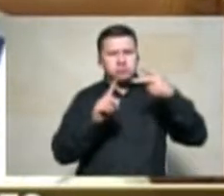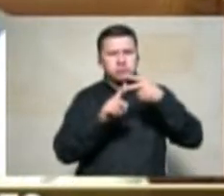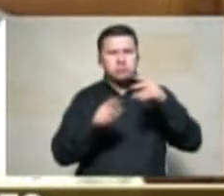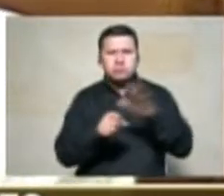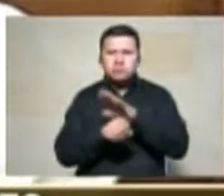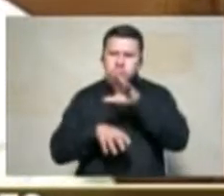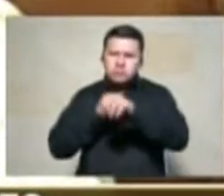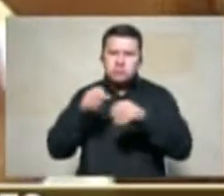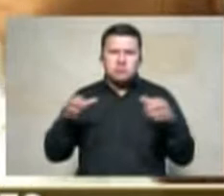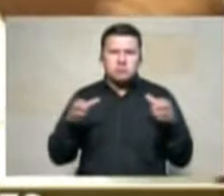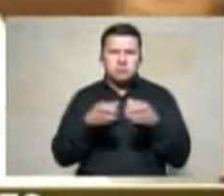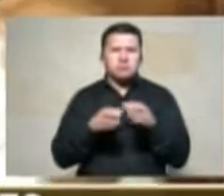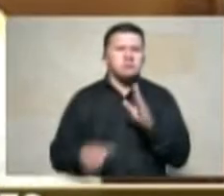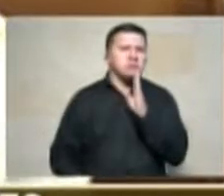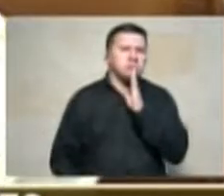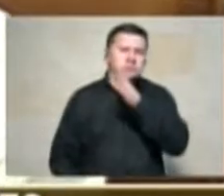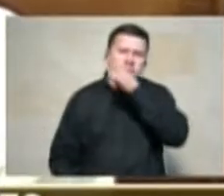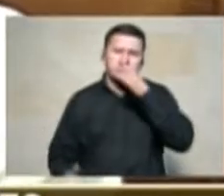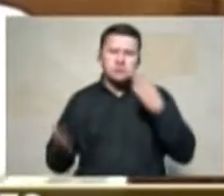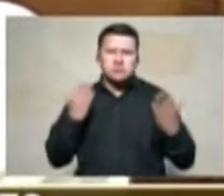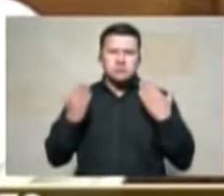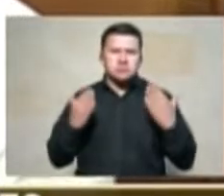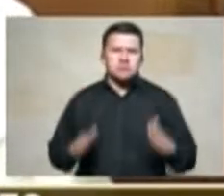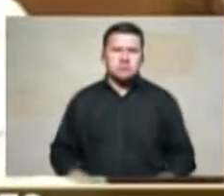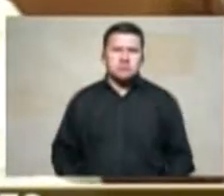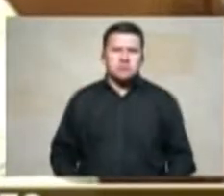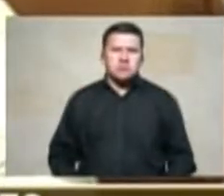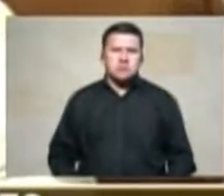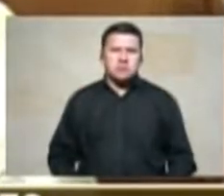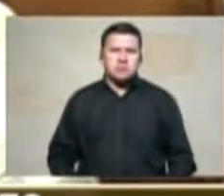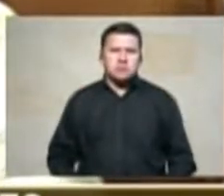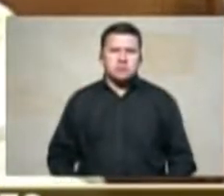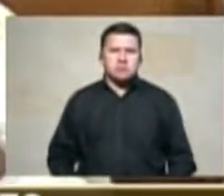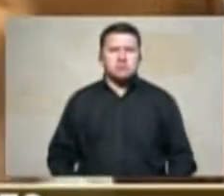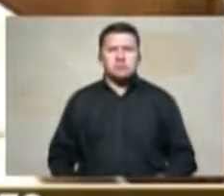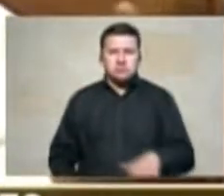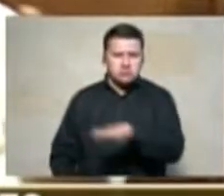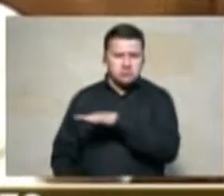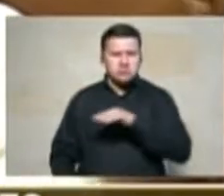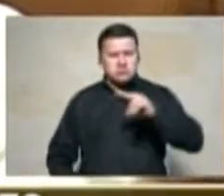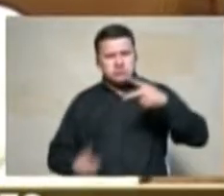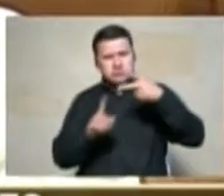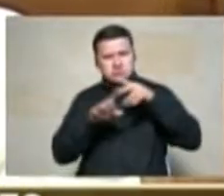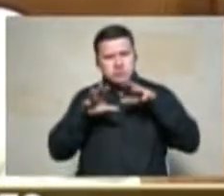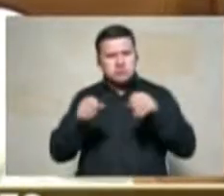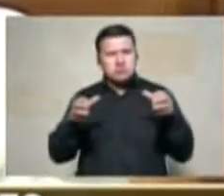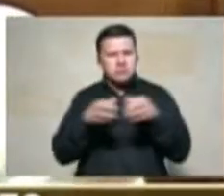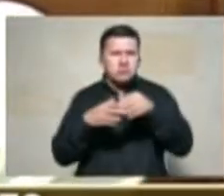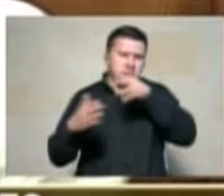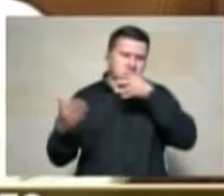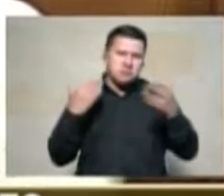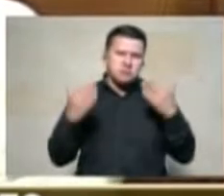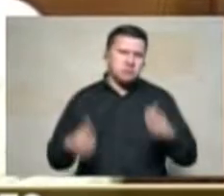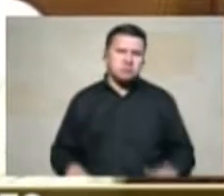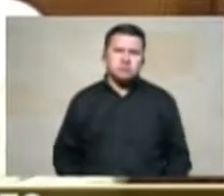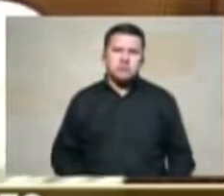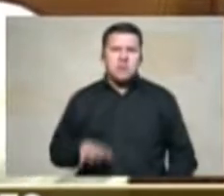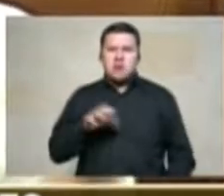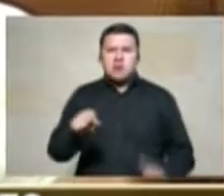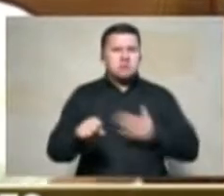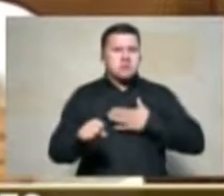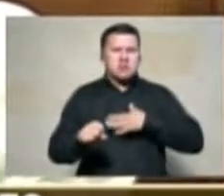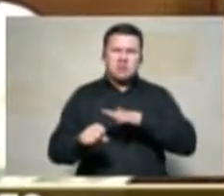ocupantes son campesinos pero el hecho de que un segundo ocupante sea campesino no